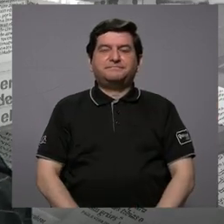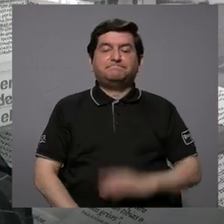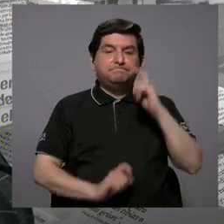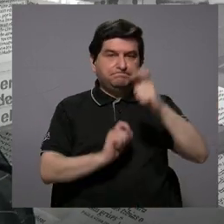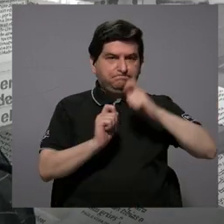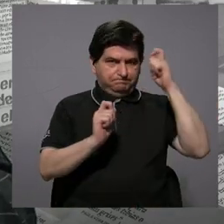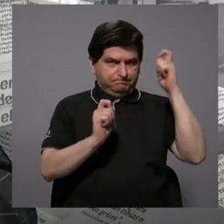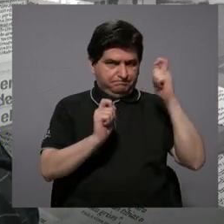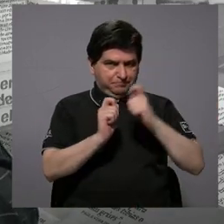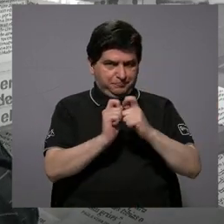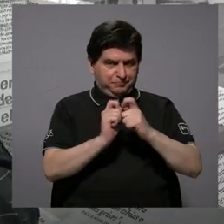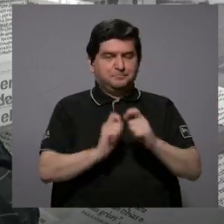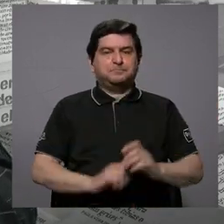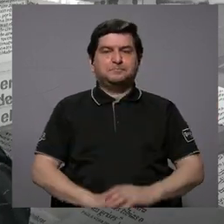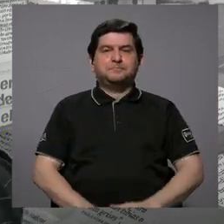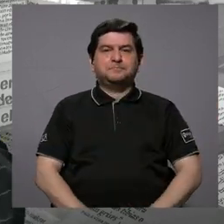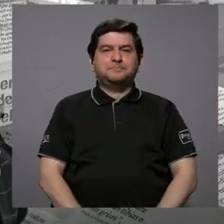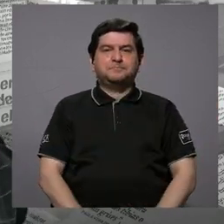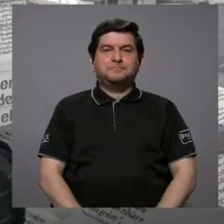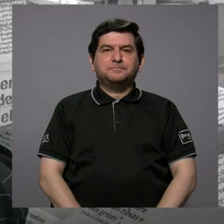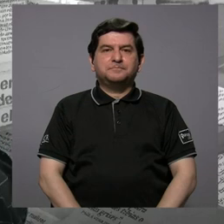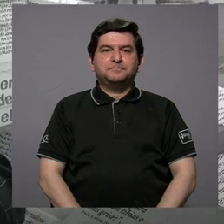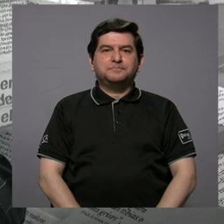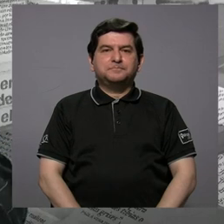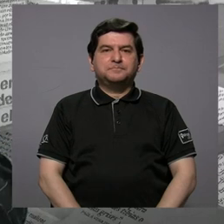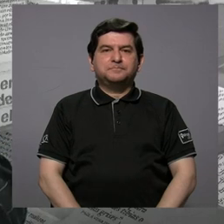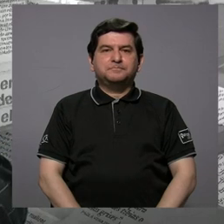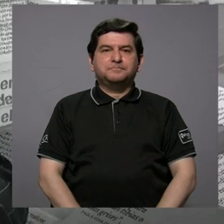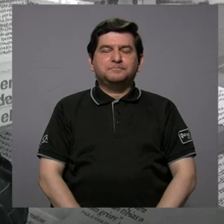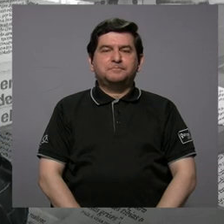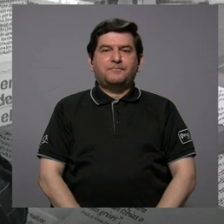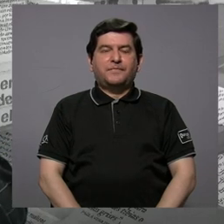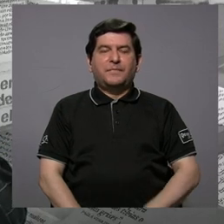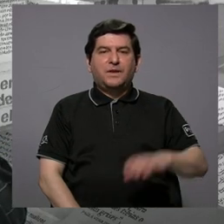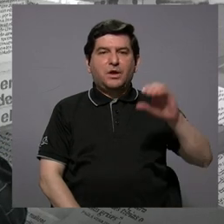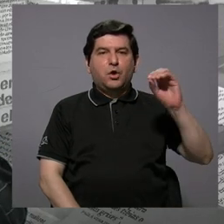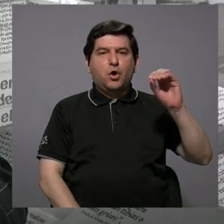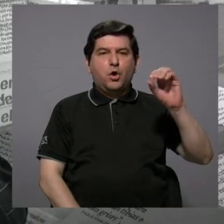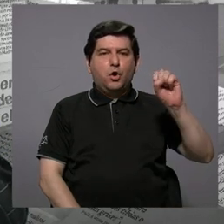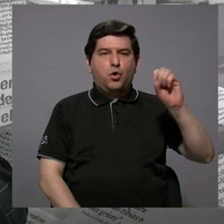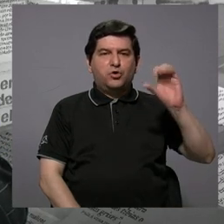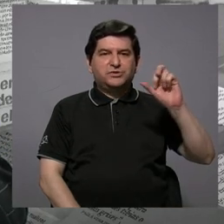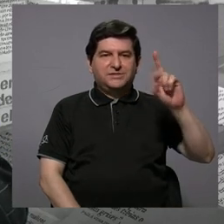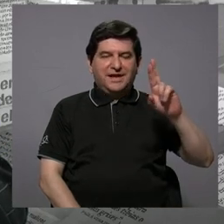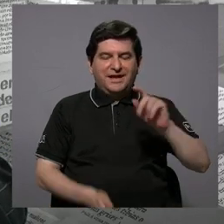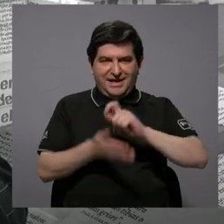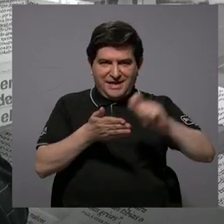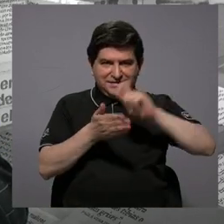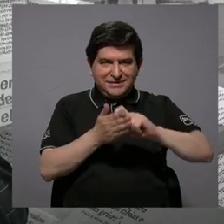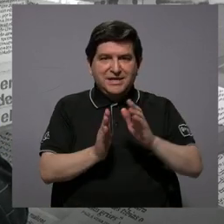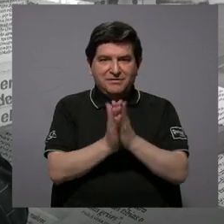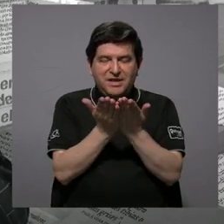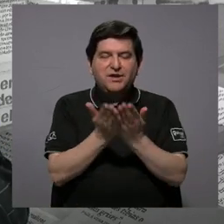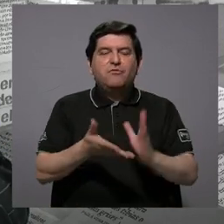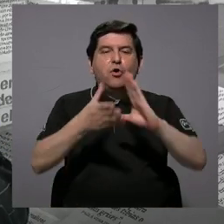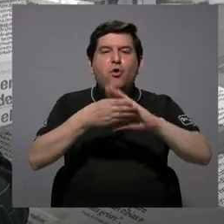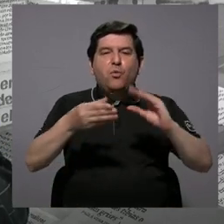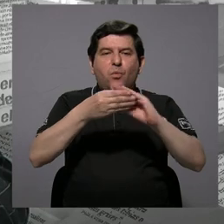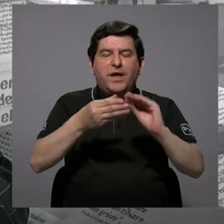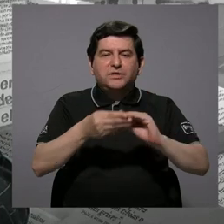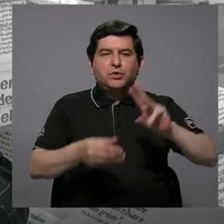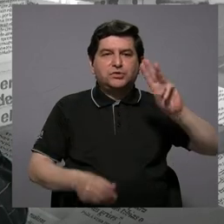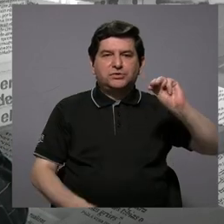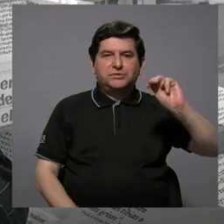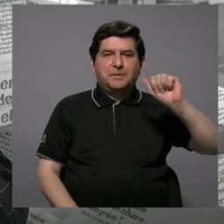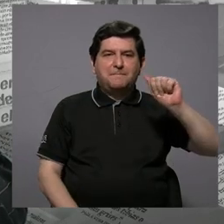Precisamente, bueno, don Oscar escribe un libro, Cuentos Mariachis, y